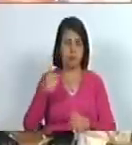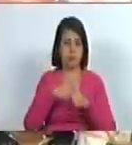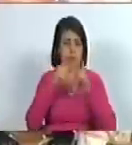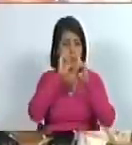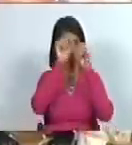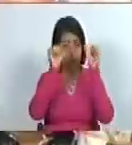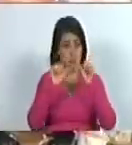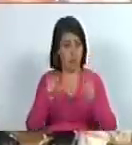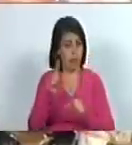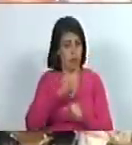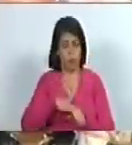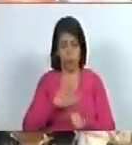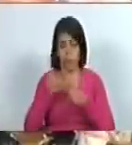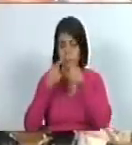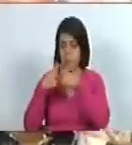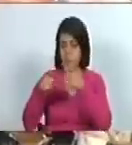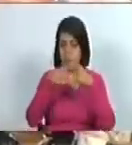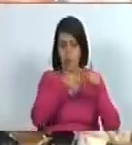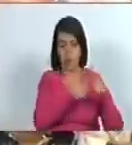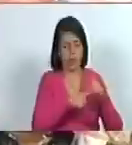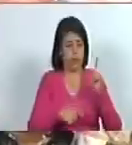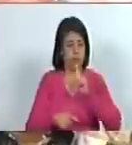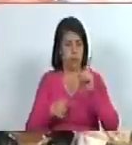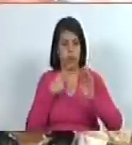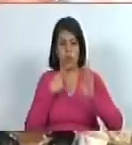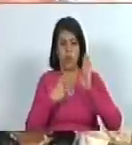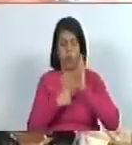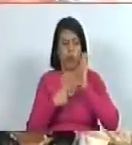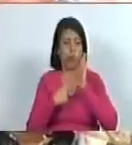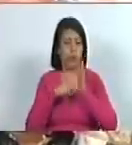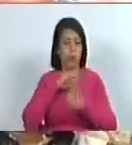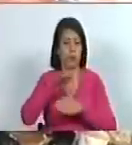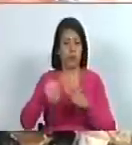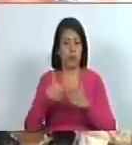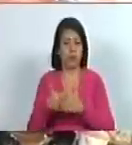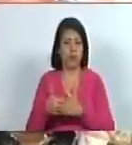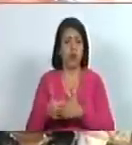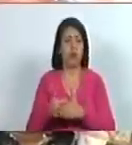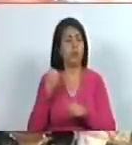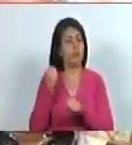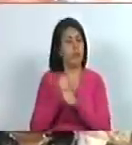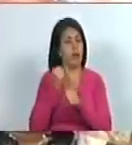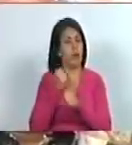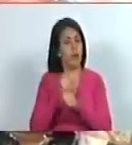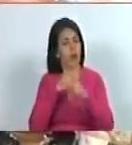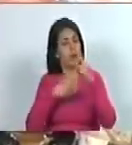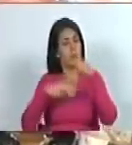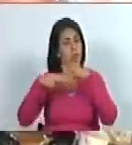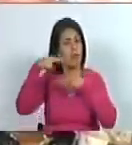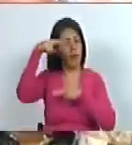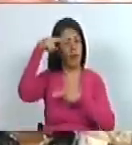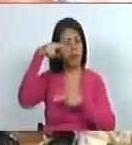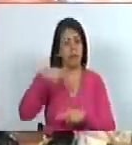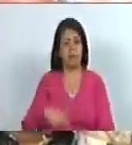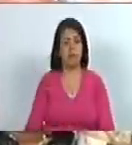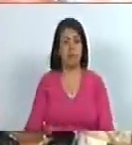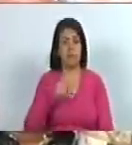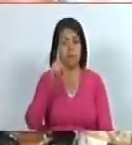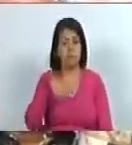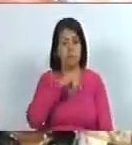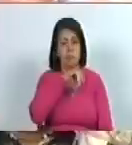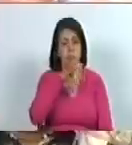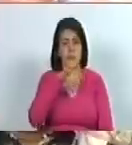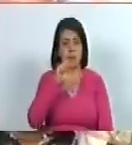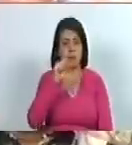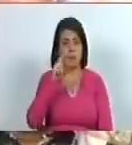artista no puede ser distinto a los demás cumple para la colectividad un oficio de categoría superior y también Jesús